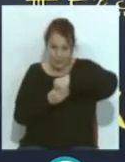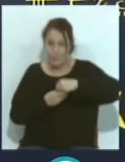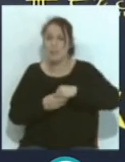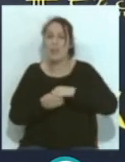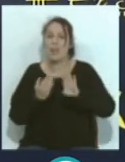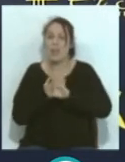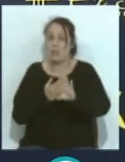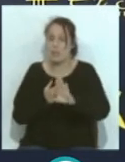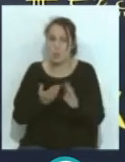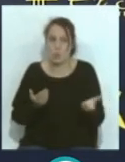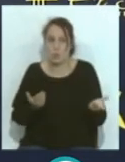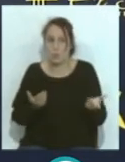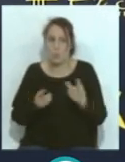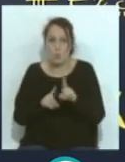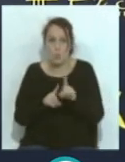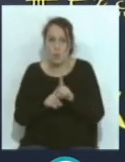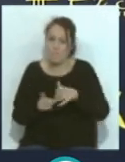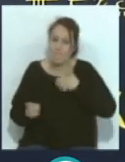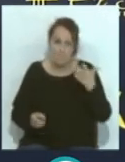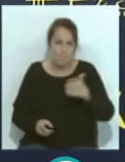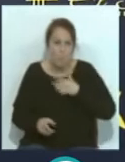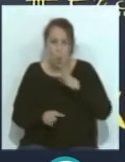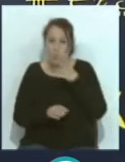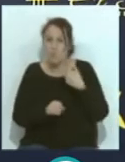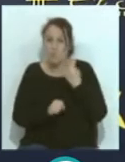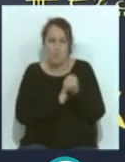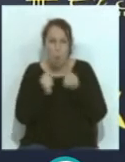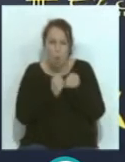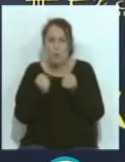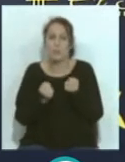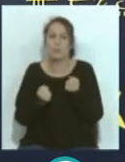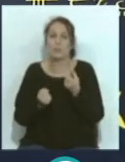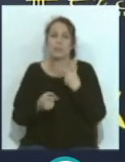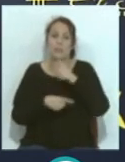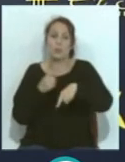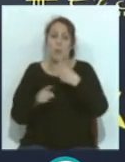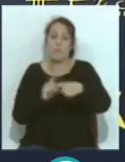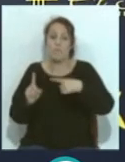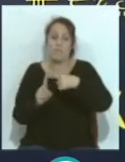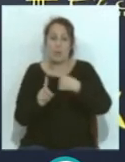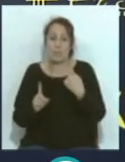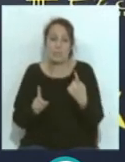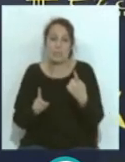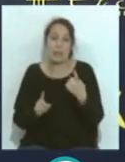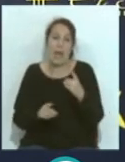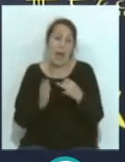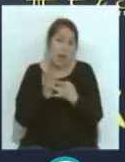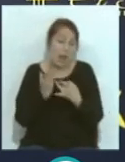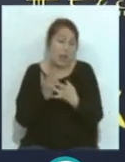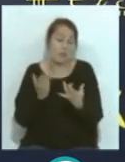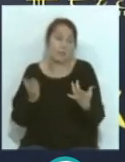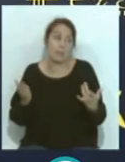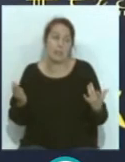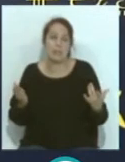los delanteros son un incordio porque no paran de correr y luego le han añadido un poquito más de calidad. Bueno,